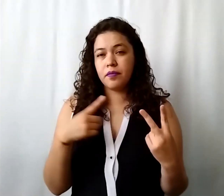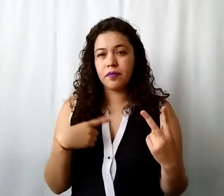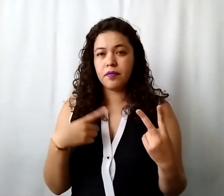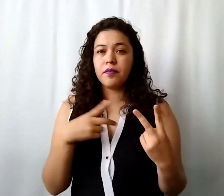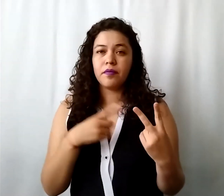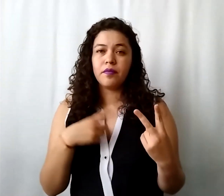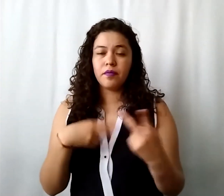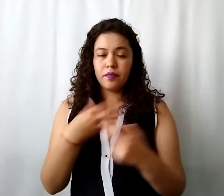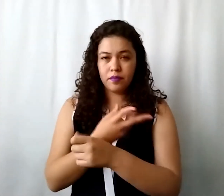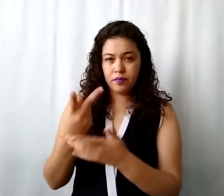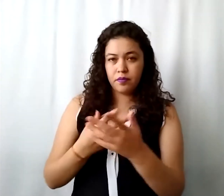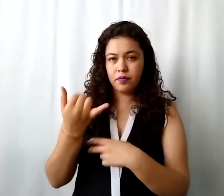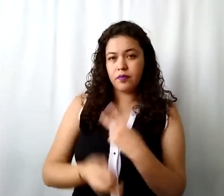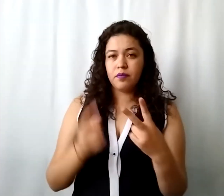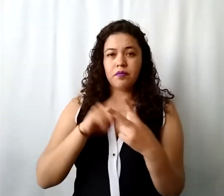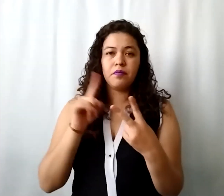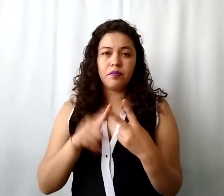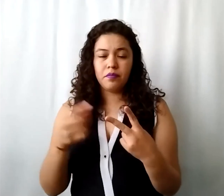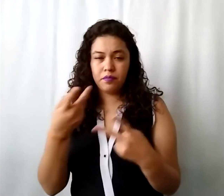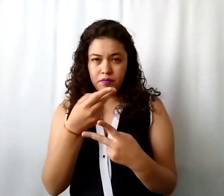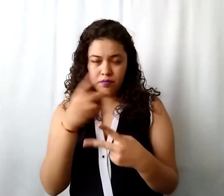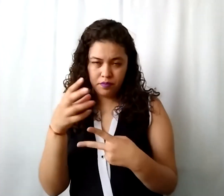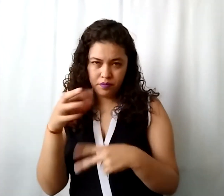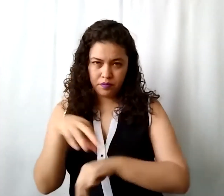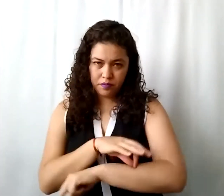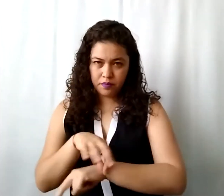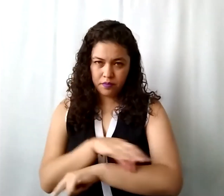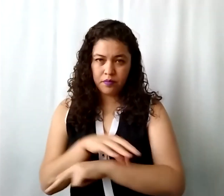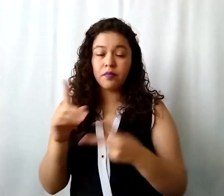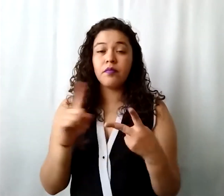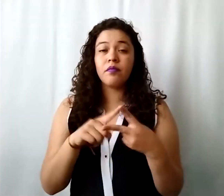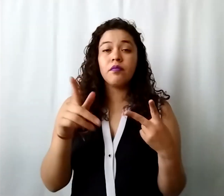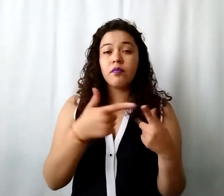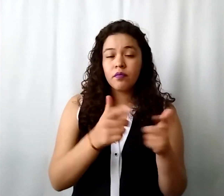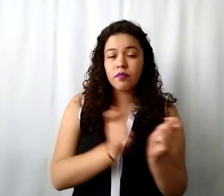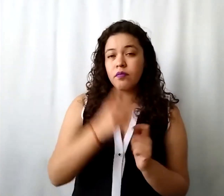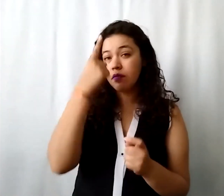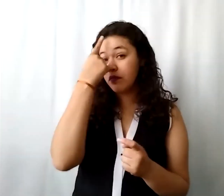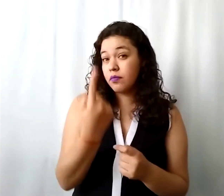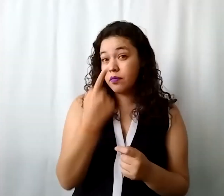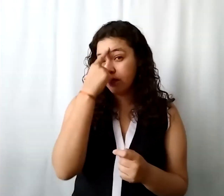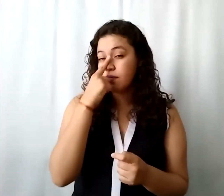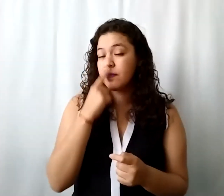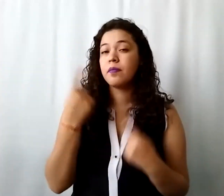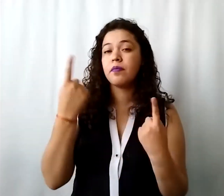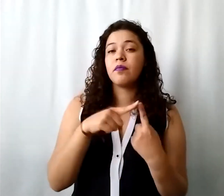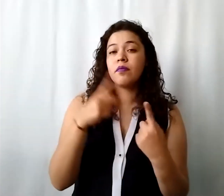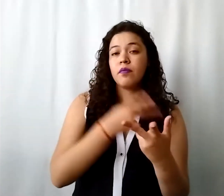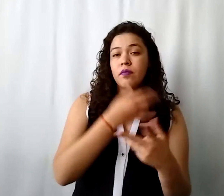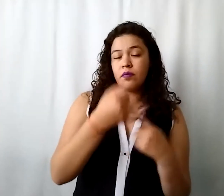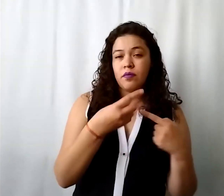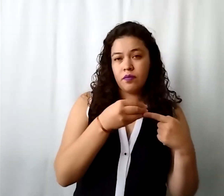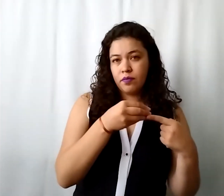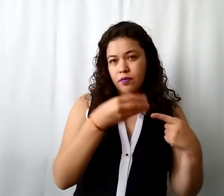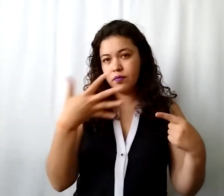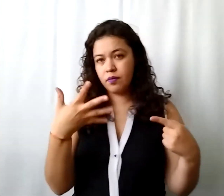diseñar dos proyectos ajá si tenemos una sola población un solo perfil probablemente sea un proyecto con